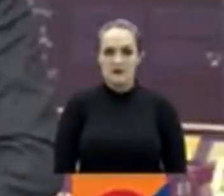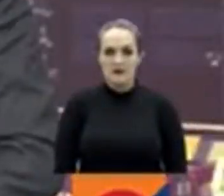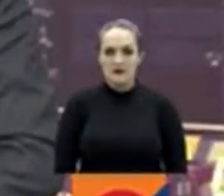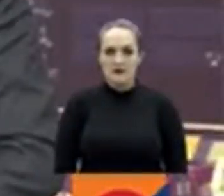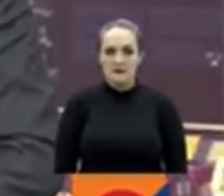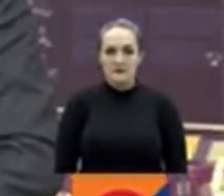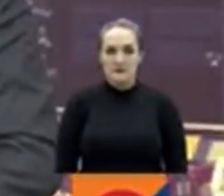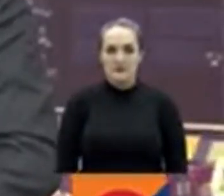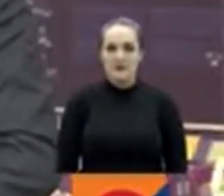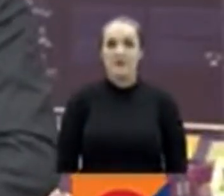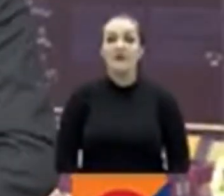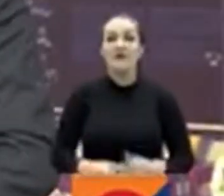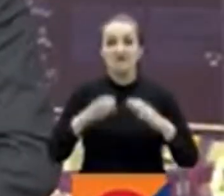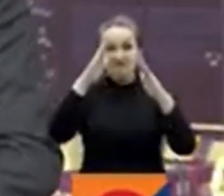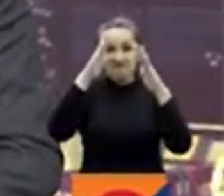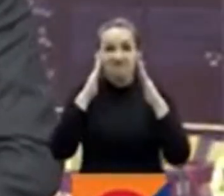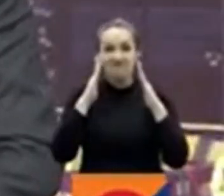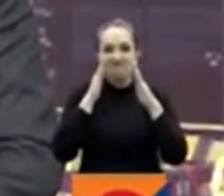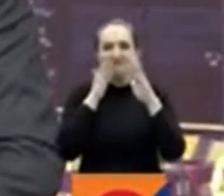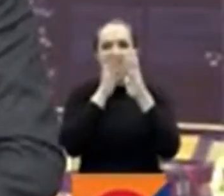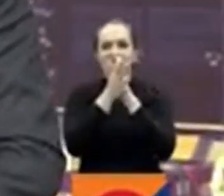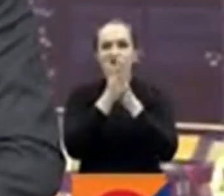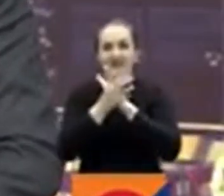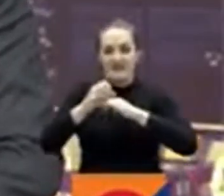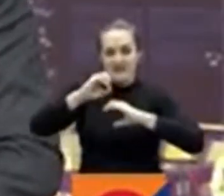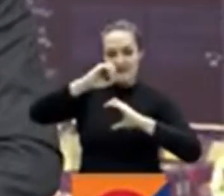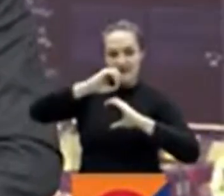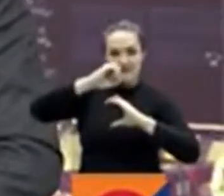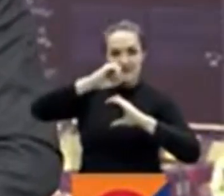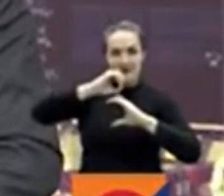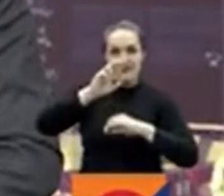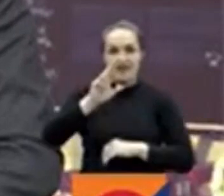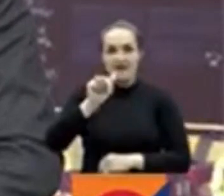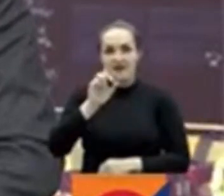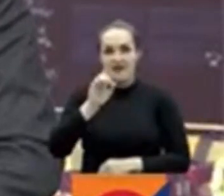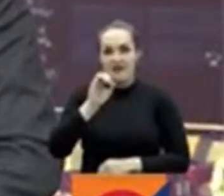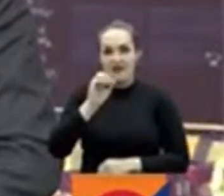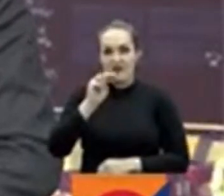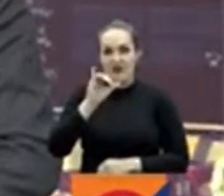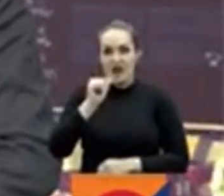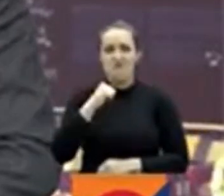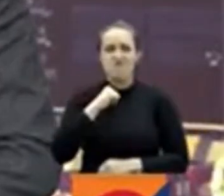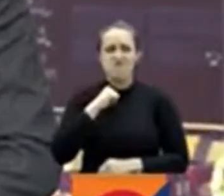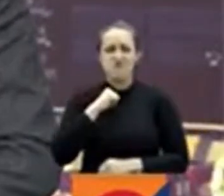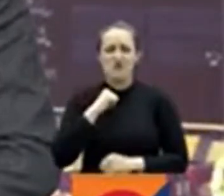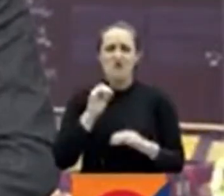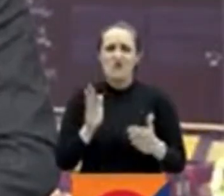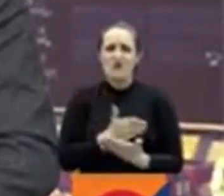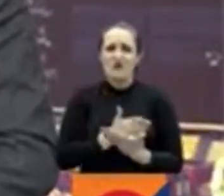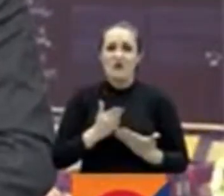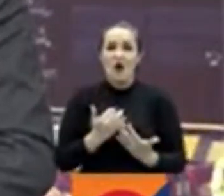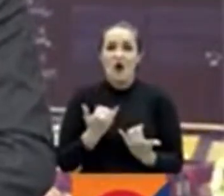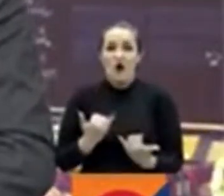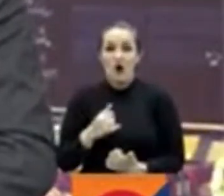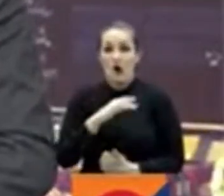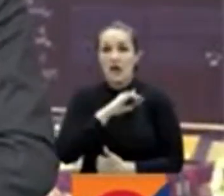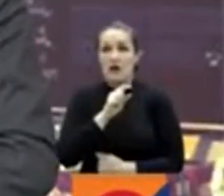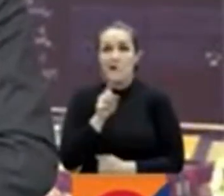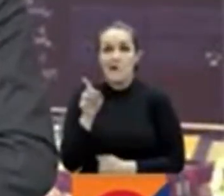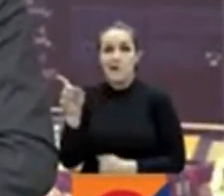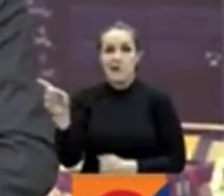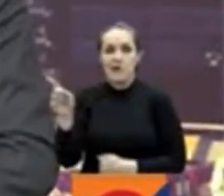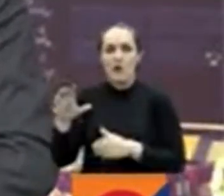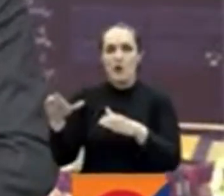y muy atentos porque Radiónica tiene la mejor ruta de conciertos hoy estarán en Cali con la banda